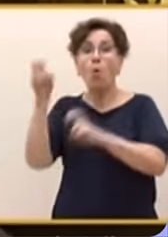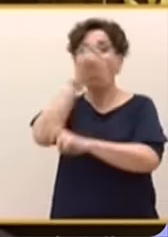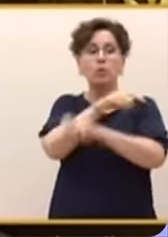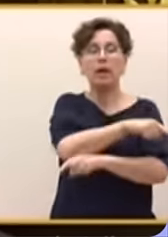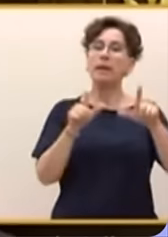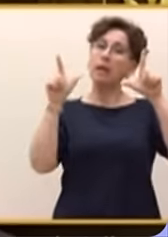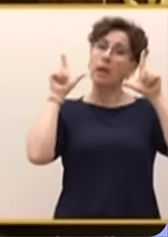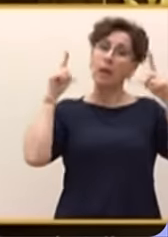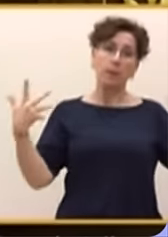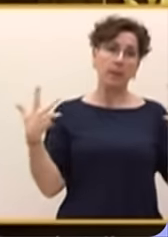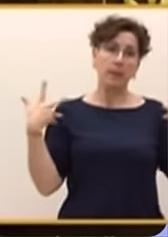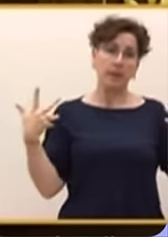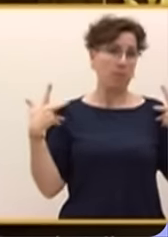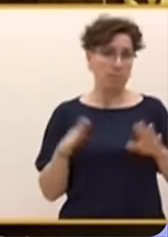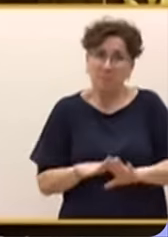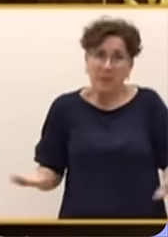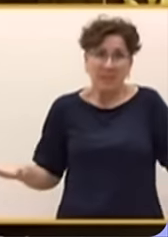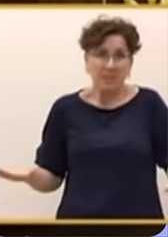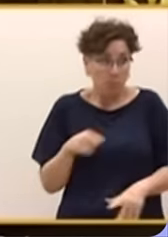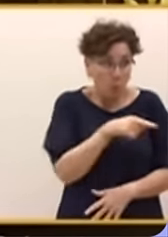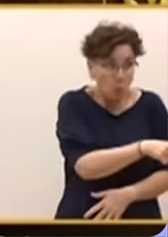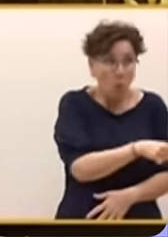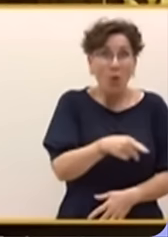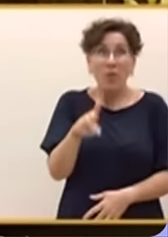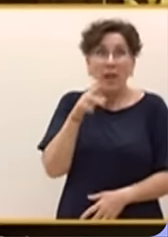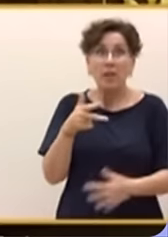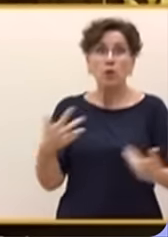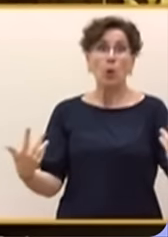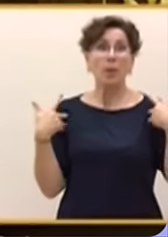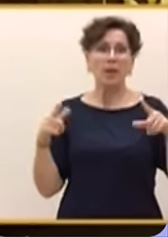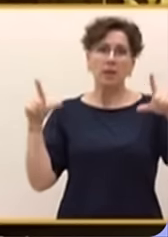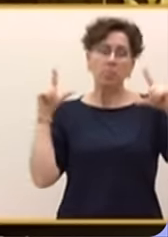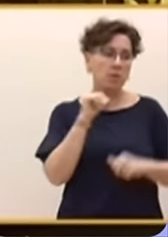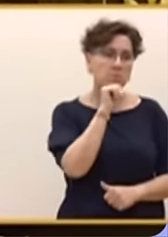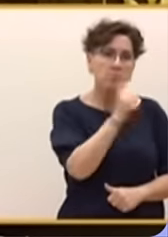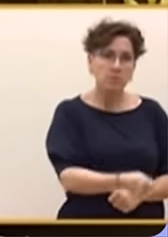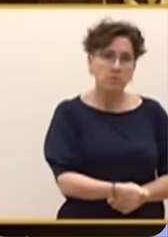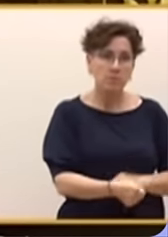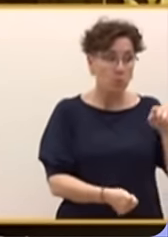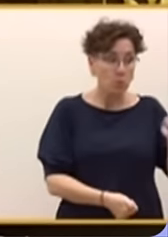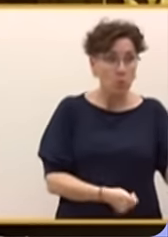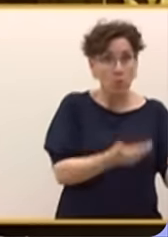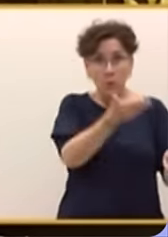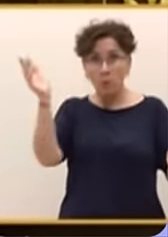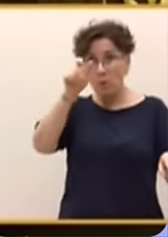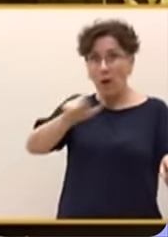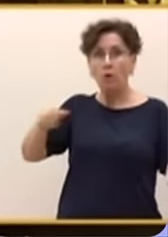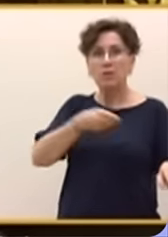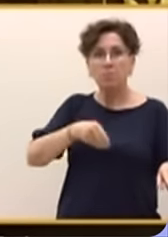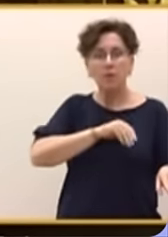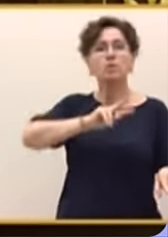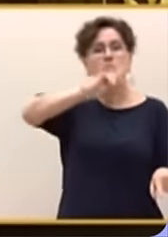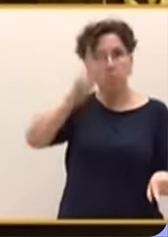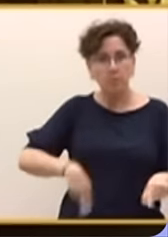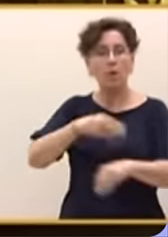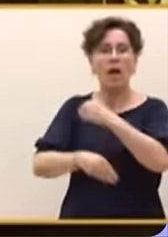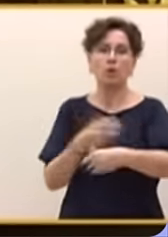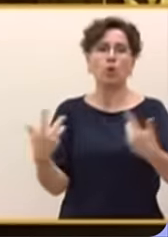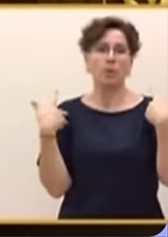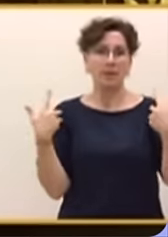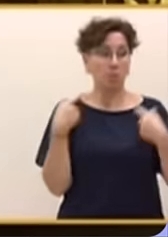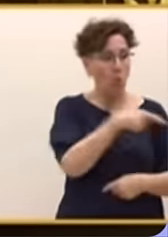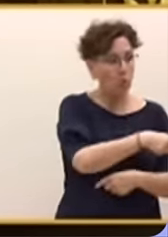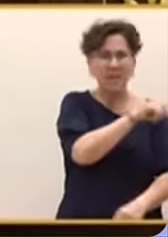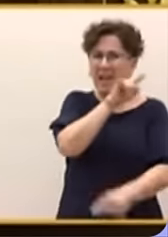Pero es que usted no tiene ningún derecho a victimizarse. Porque usted ha convertido a los españoles en sus víctimas. Usted ha mentido a los